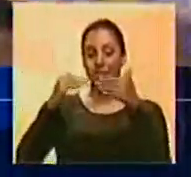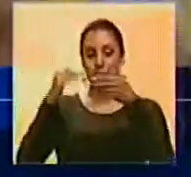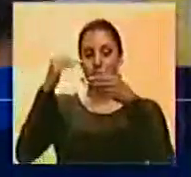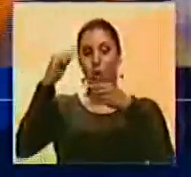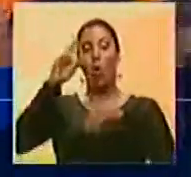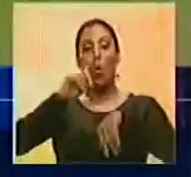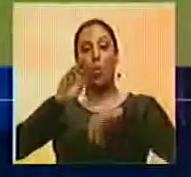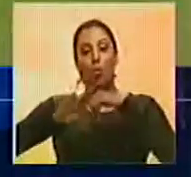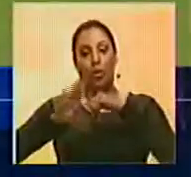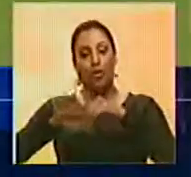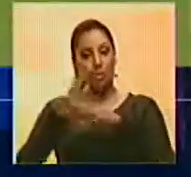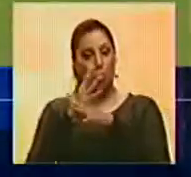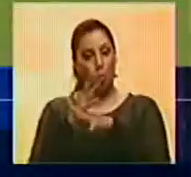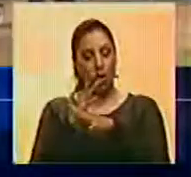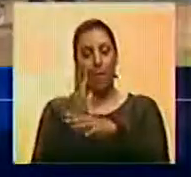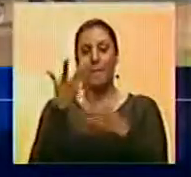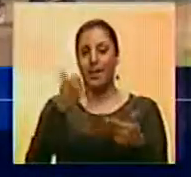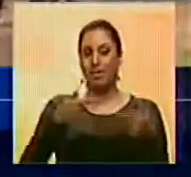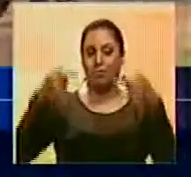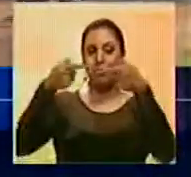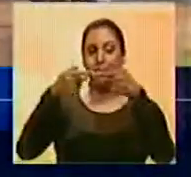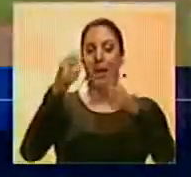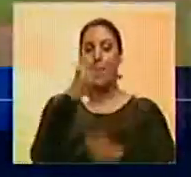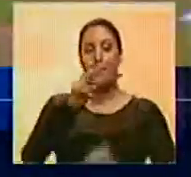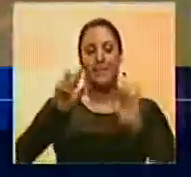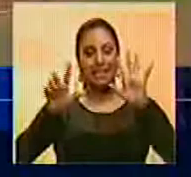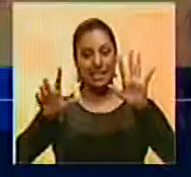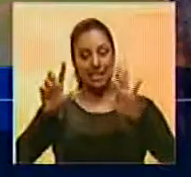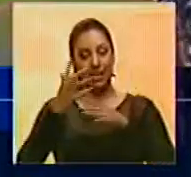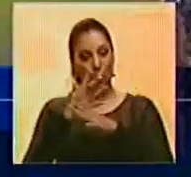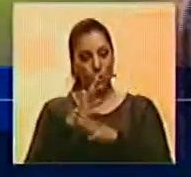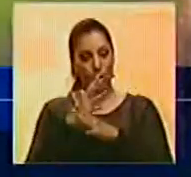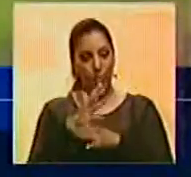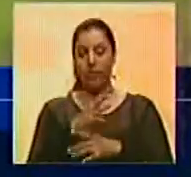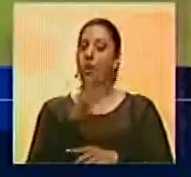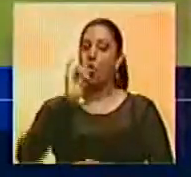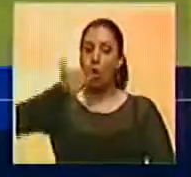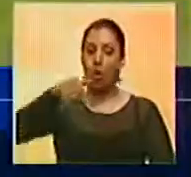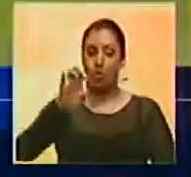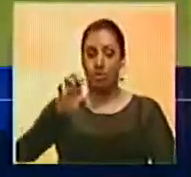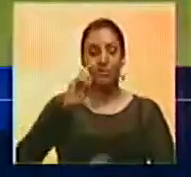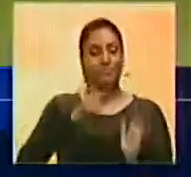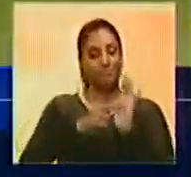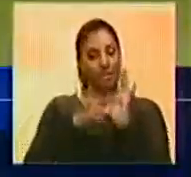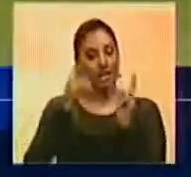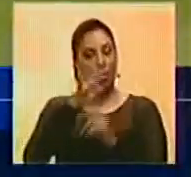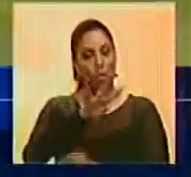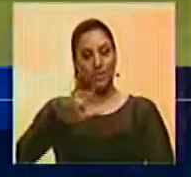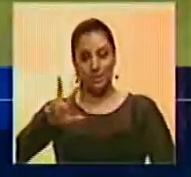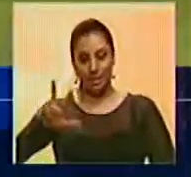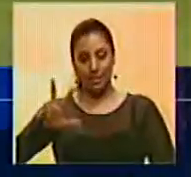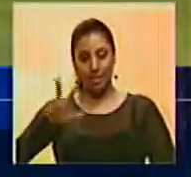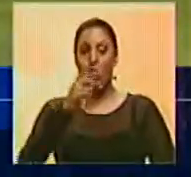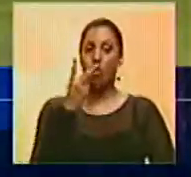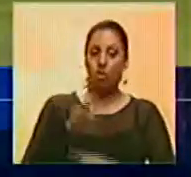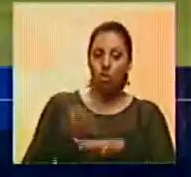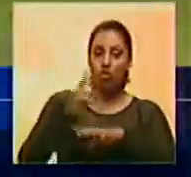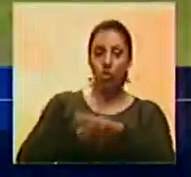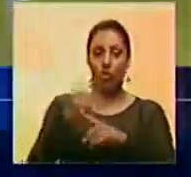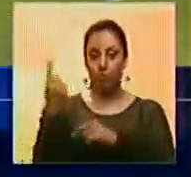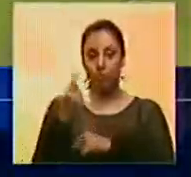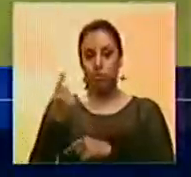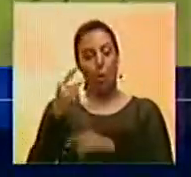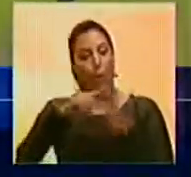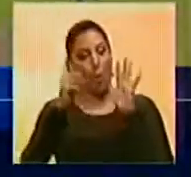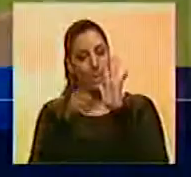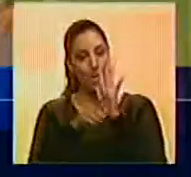¡Suscríbete! alcanzar su triunfo 27 de la campaña. José Pirela destacó al irse de 4-3 con doble par de remolcadas